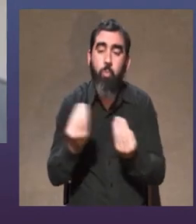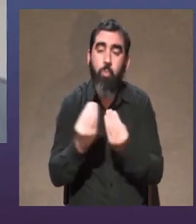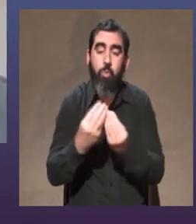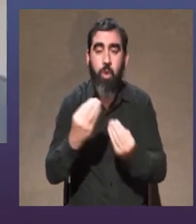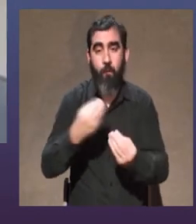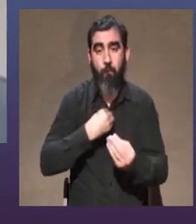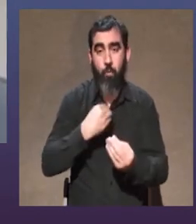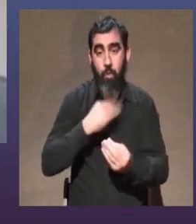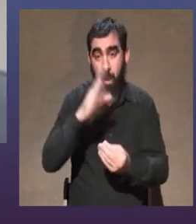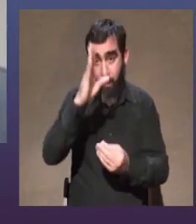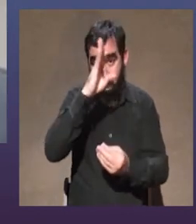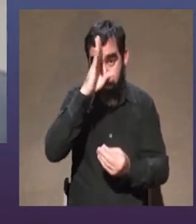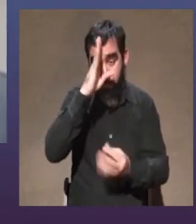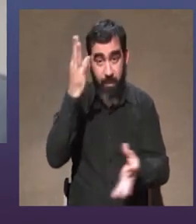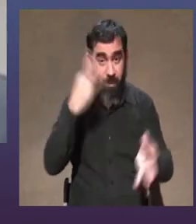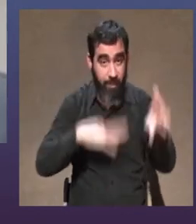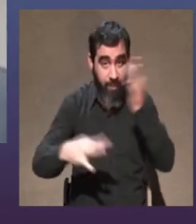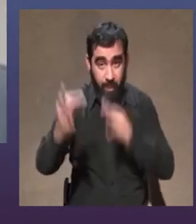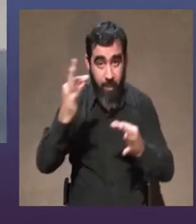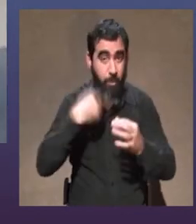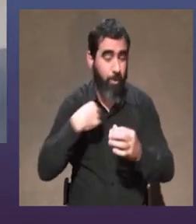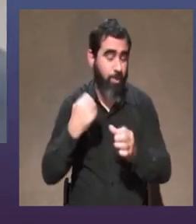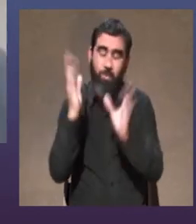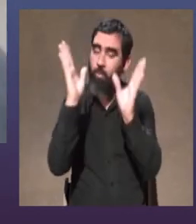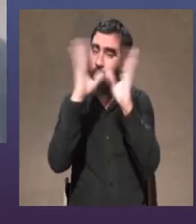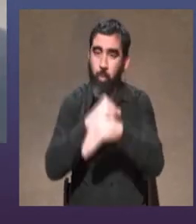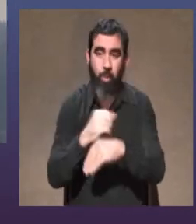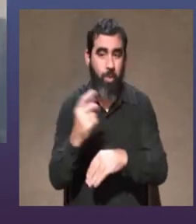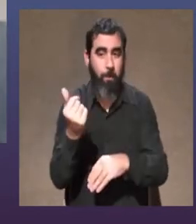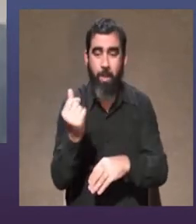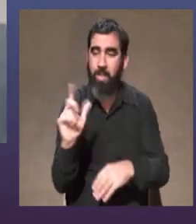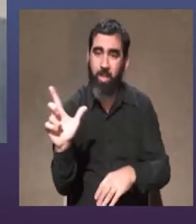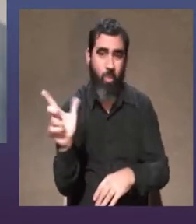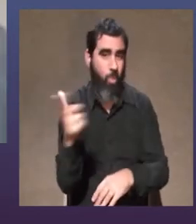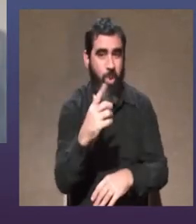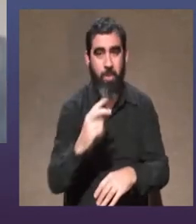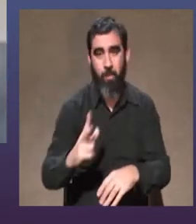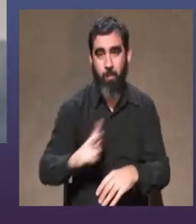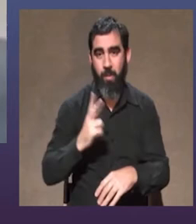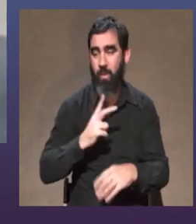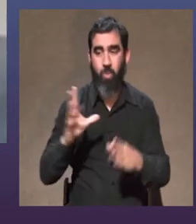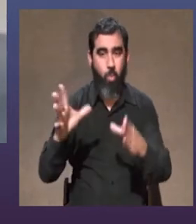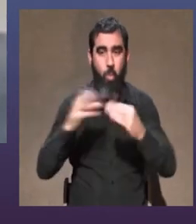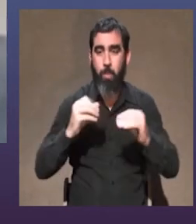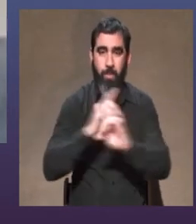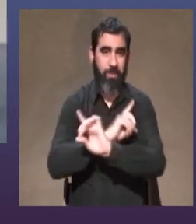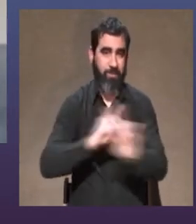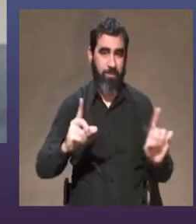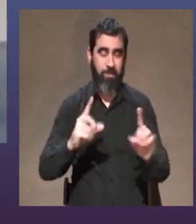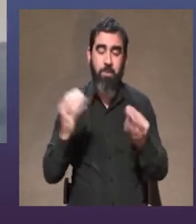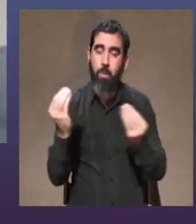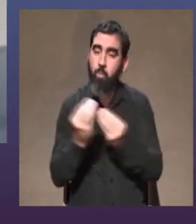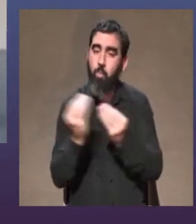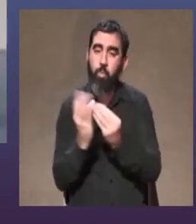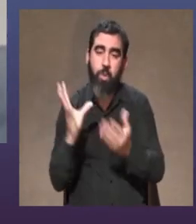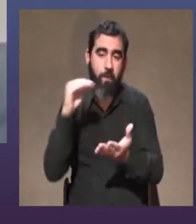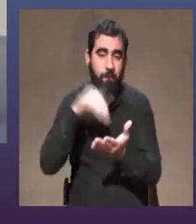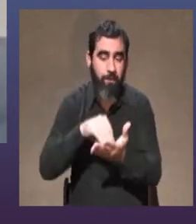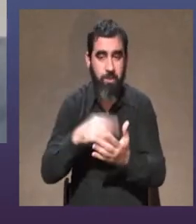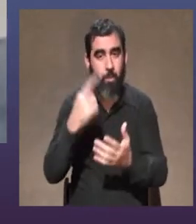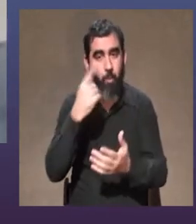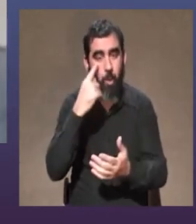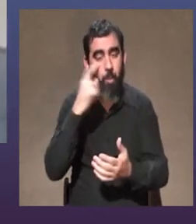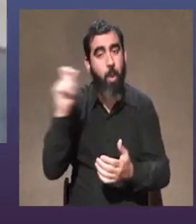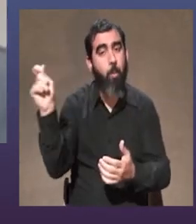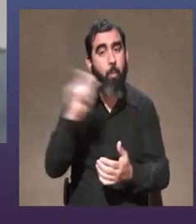no tenía dinero para lo privado y no fui aceptada ninguna de las muchas veces que lo intenté en lo público, entonces me formé en literatura,